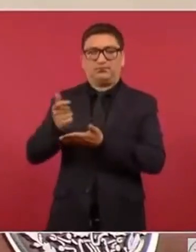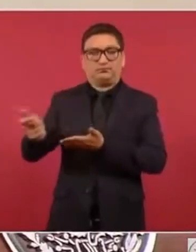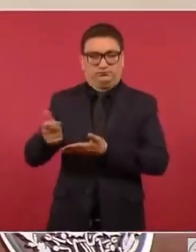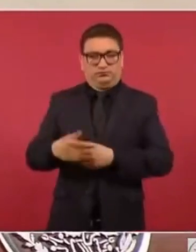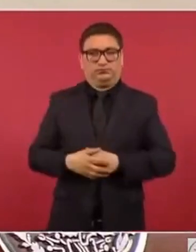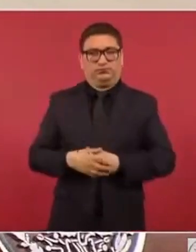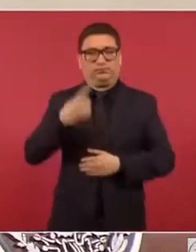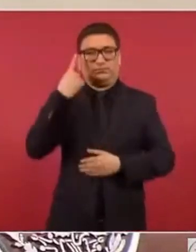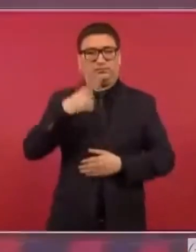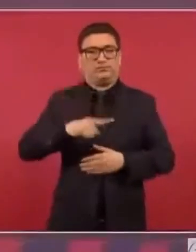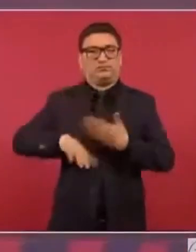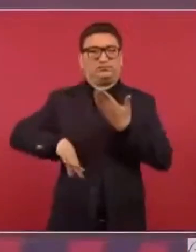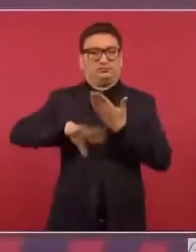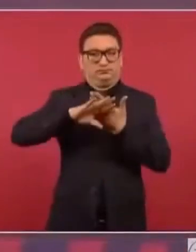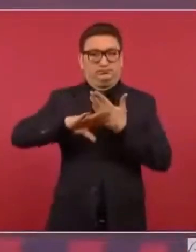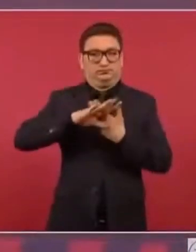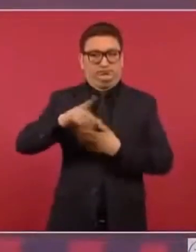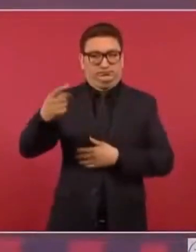atacarme.